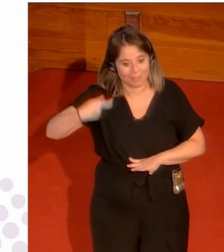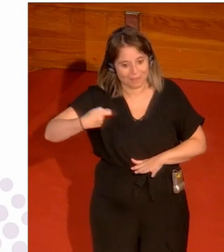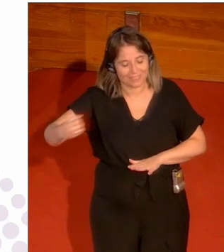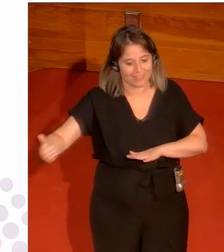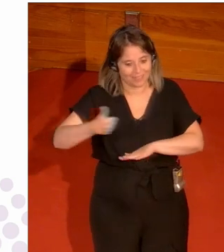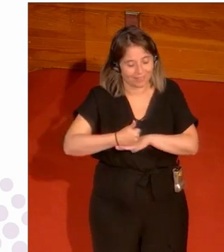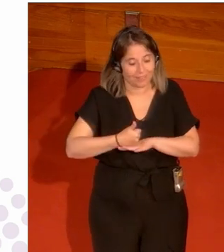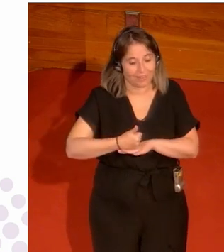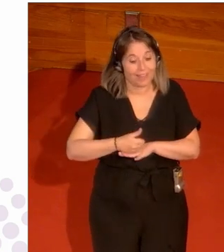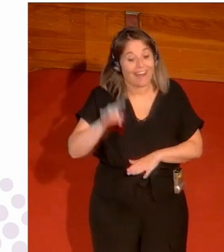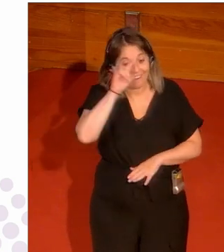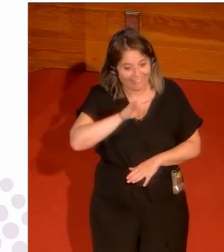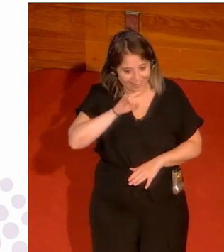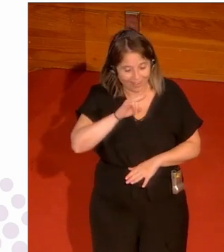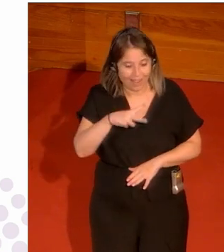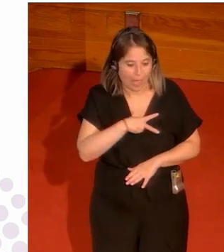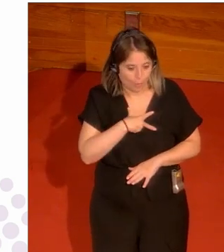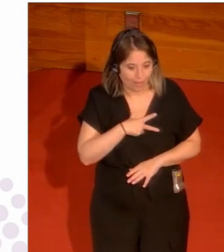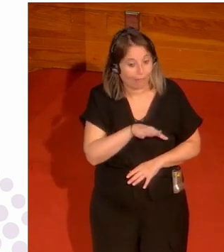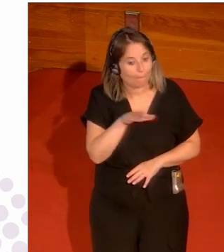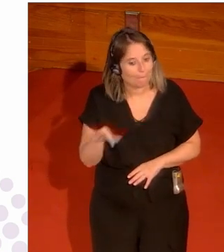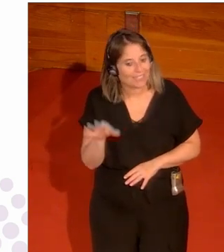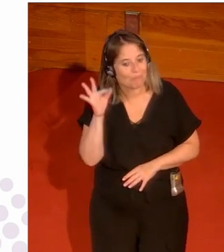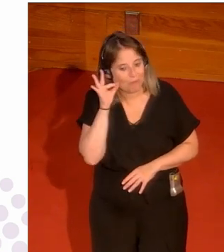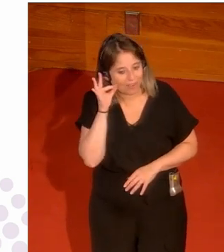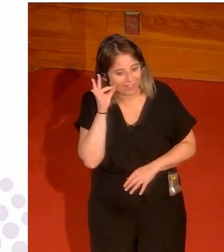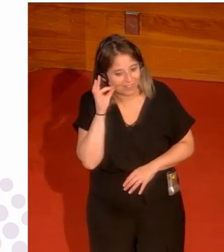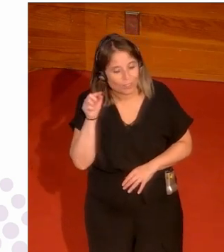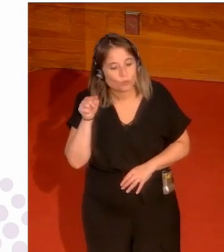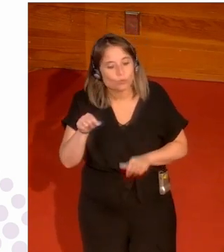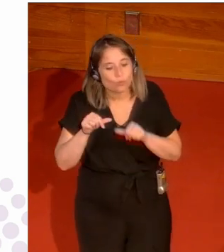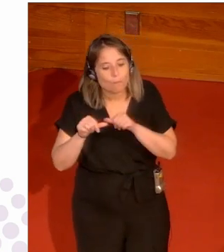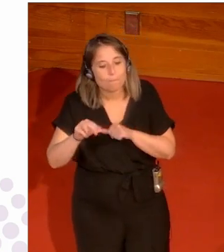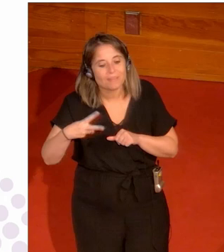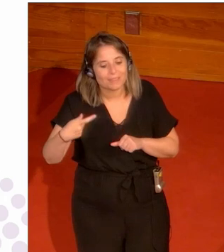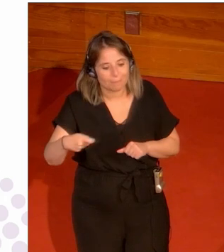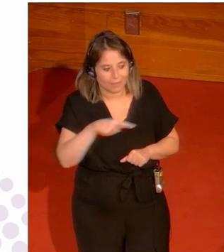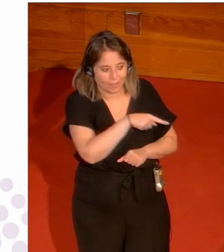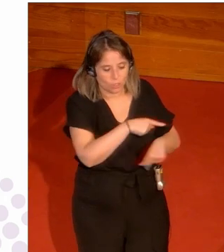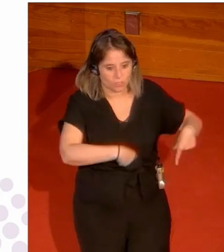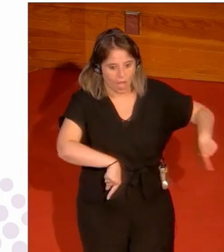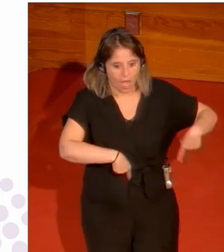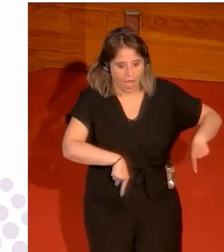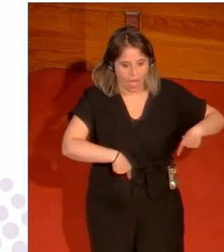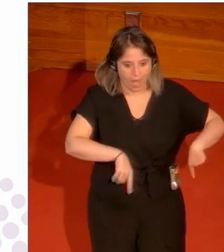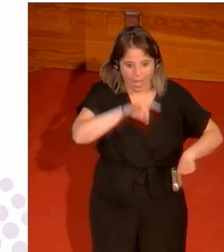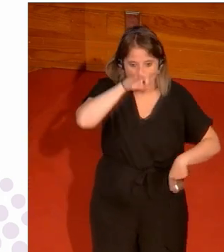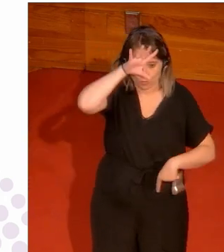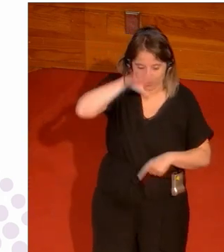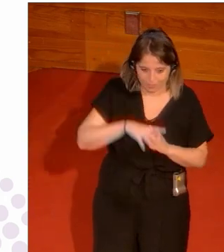y negra abogada y mujer y le dice tú de vicepresidenta con lo cual los otros debían estar un poco alucinando